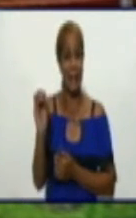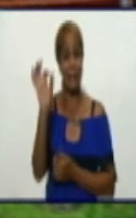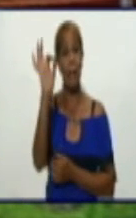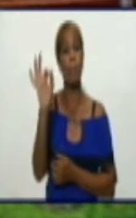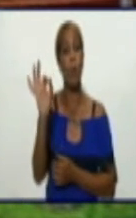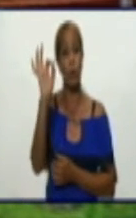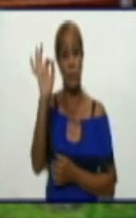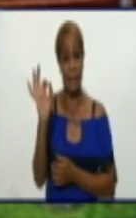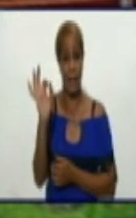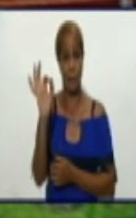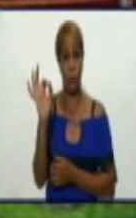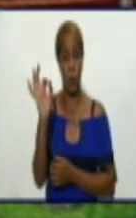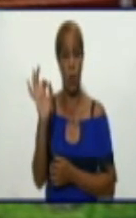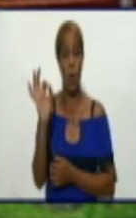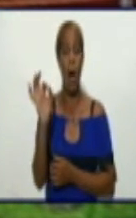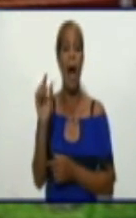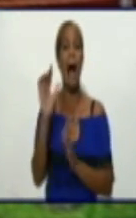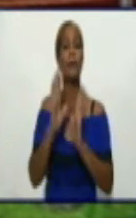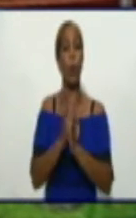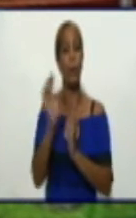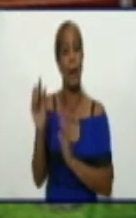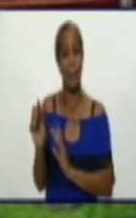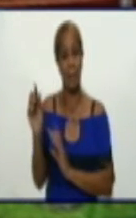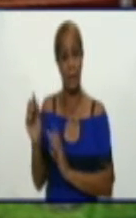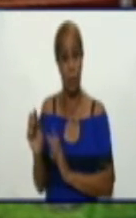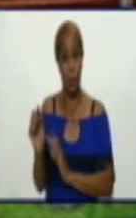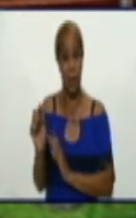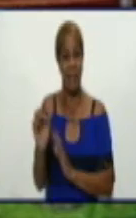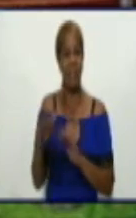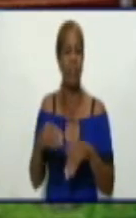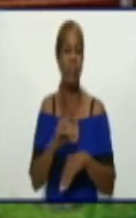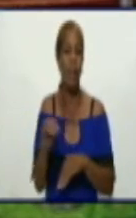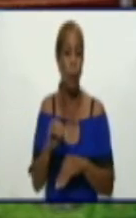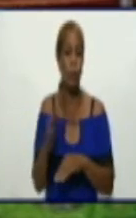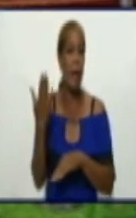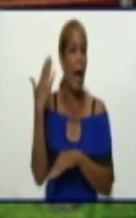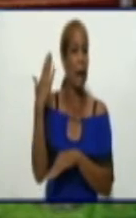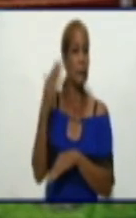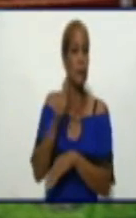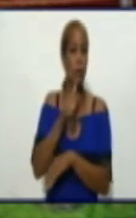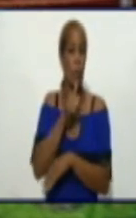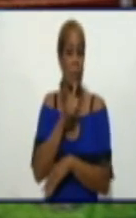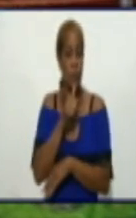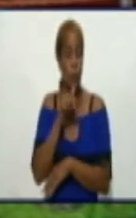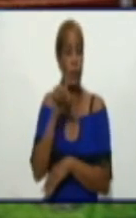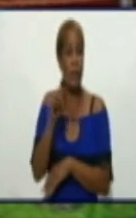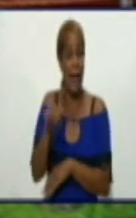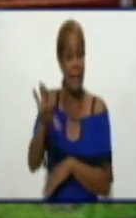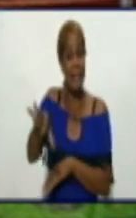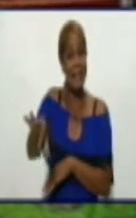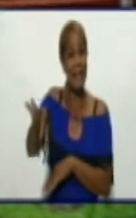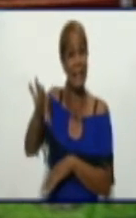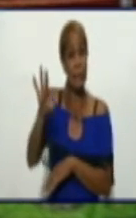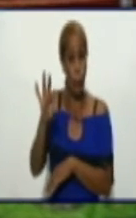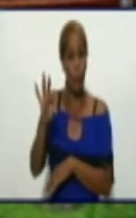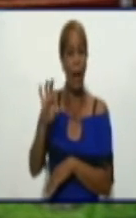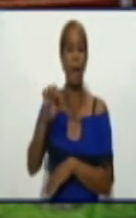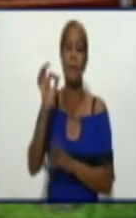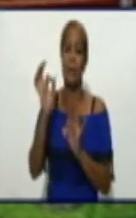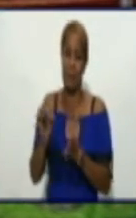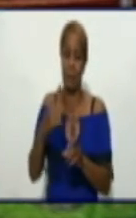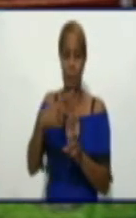positivo al COVID-19 en Granma son sospechosos a la enfermedad. Eso indica que ante cualquier